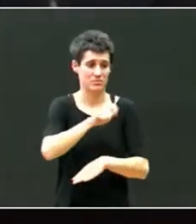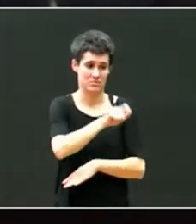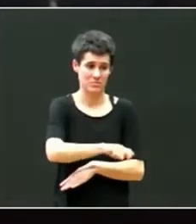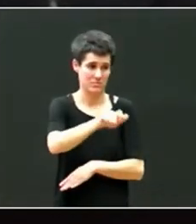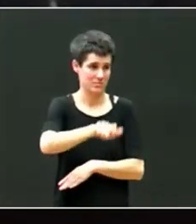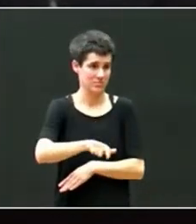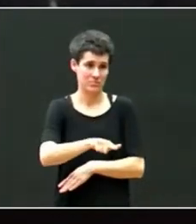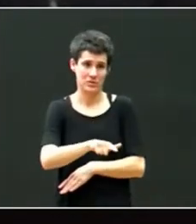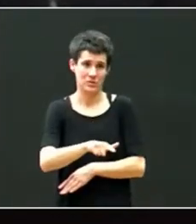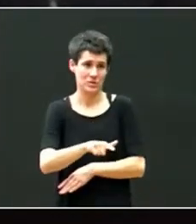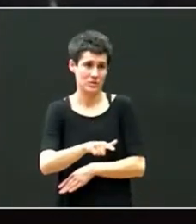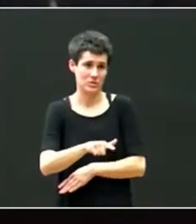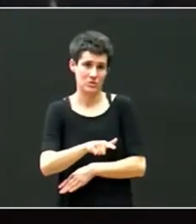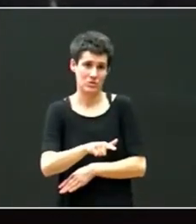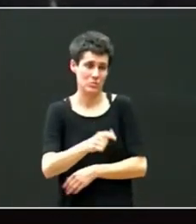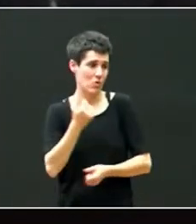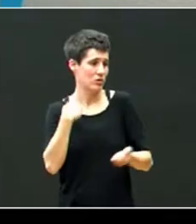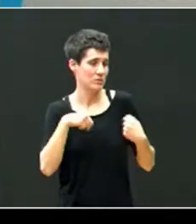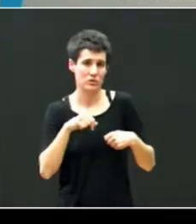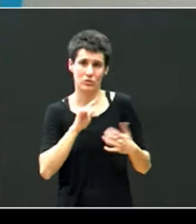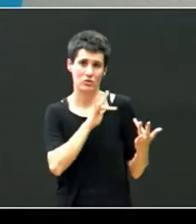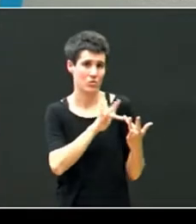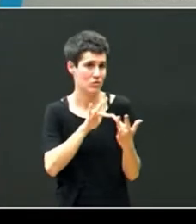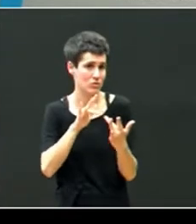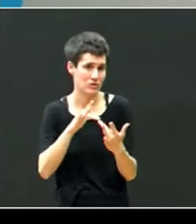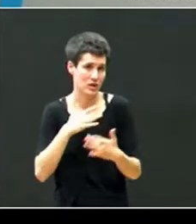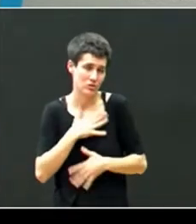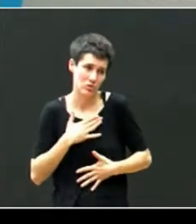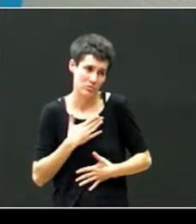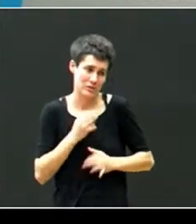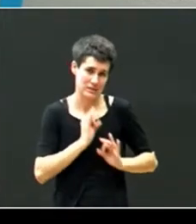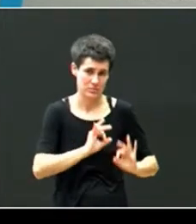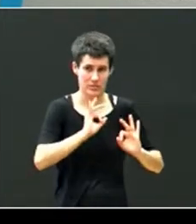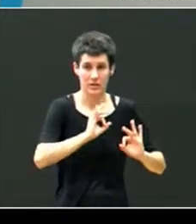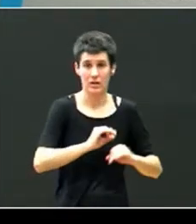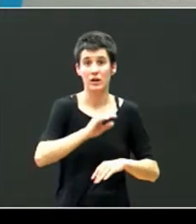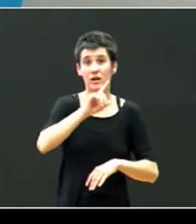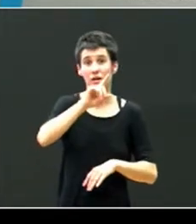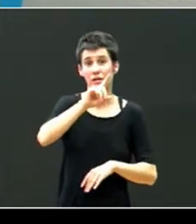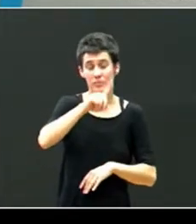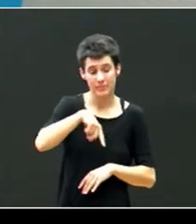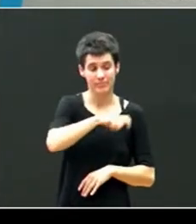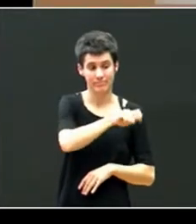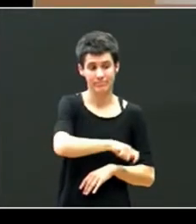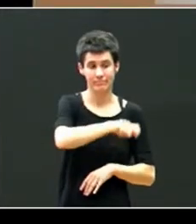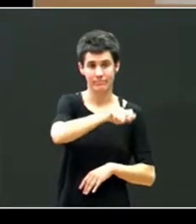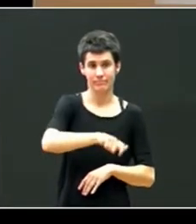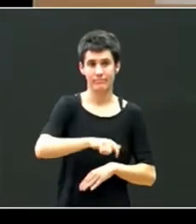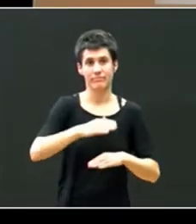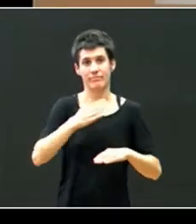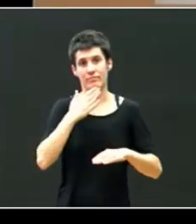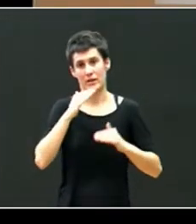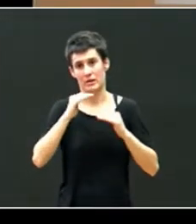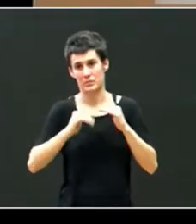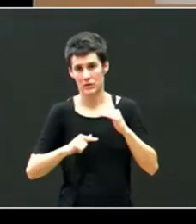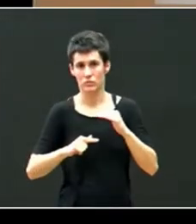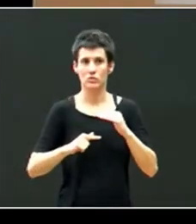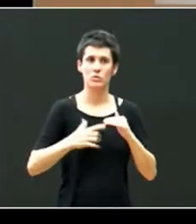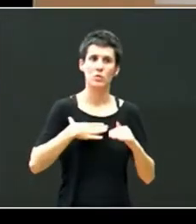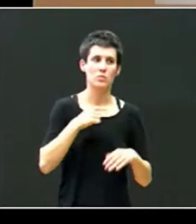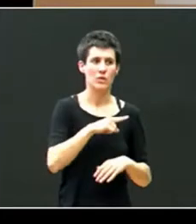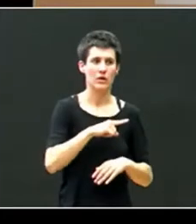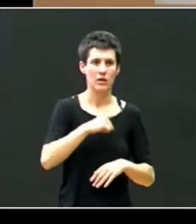especial que necesitan y este tipo de menores que puedan presentar daños mucho más severos es muy importante